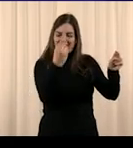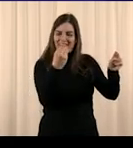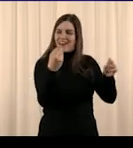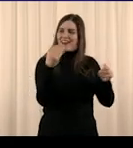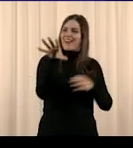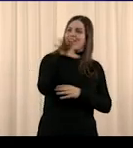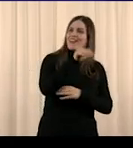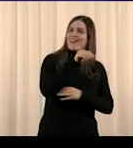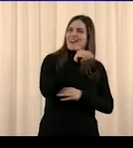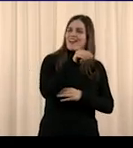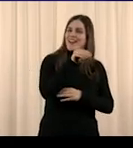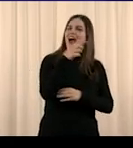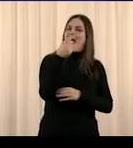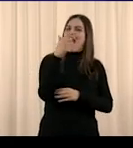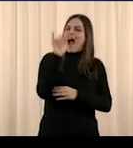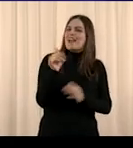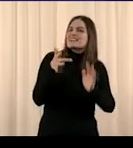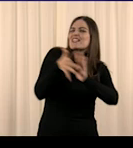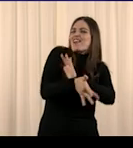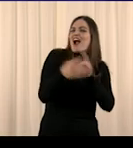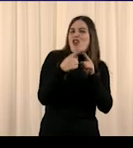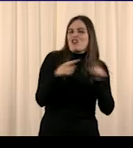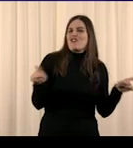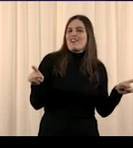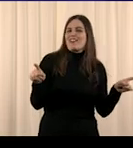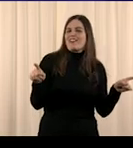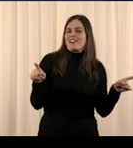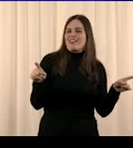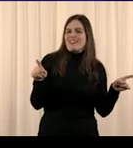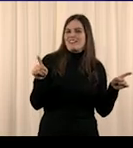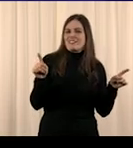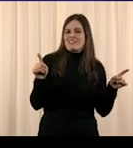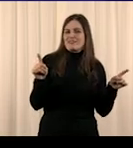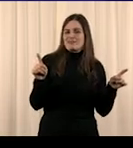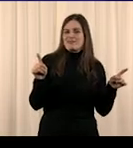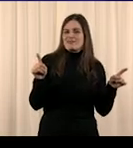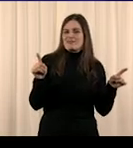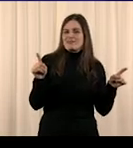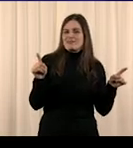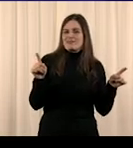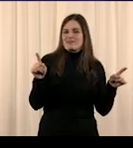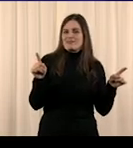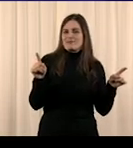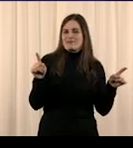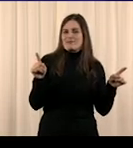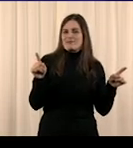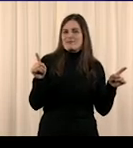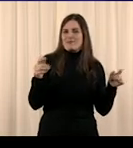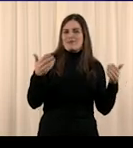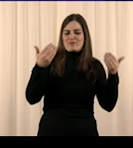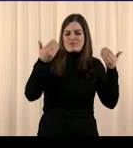que ni siquiera comienzas a comprender. Cuyo mensaje. mensaje.